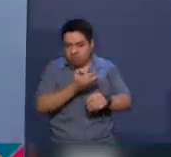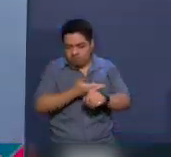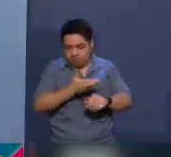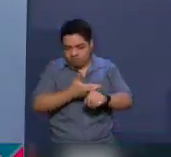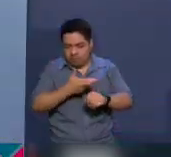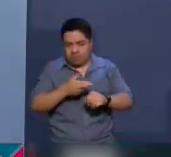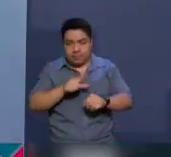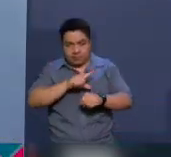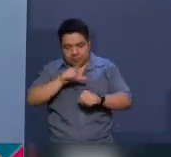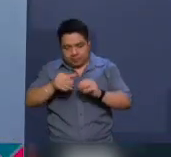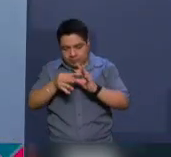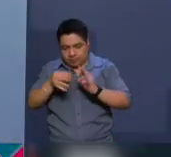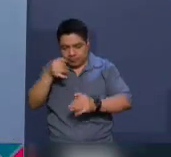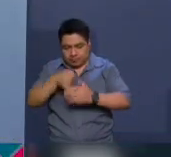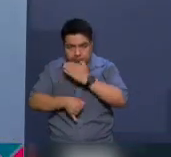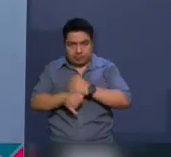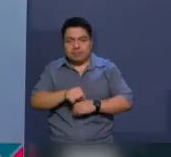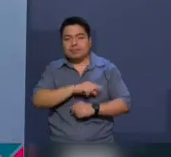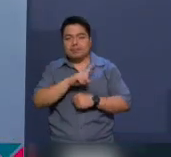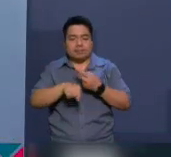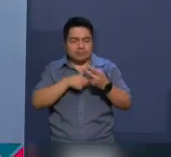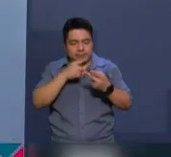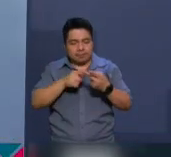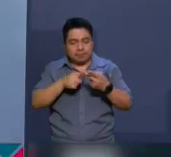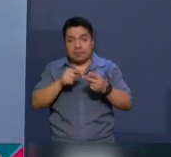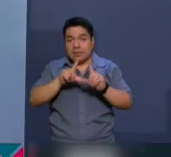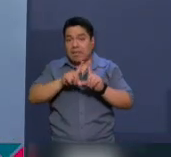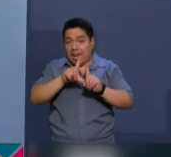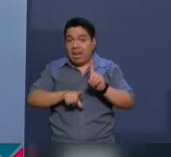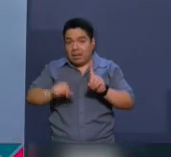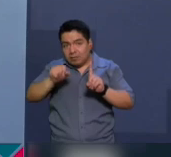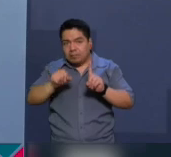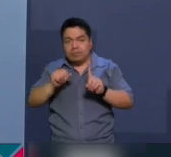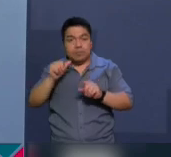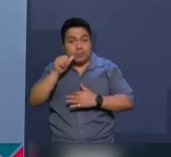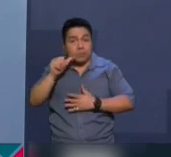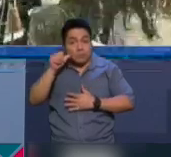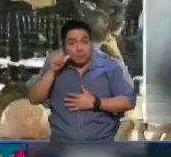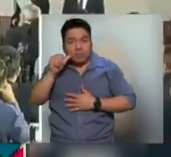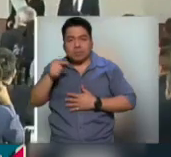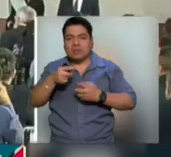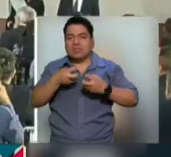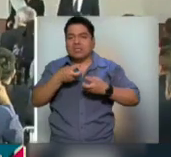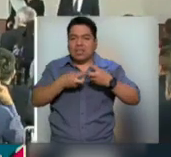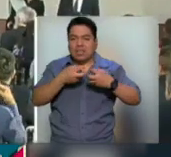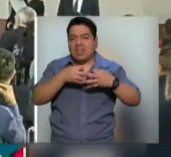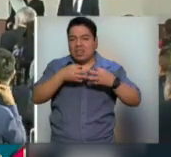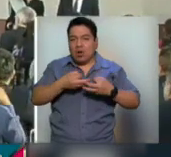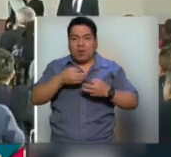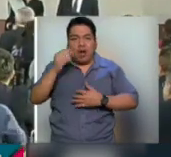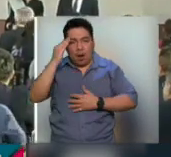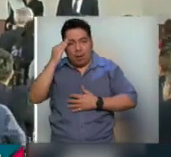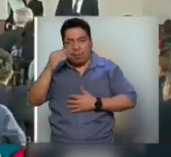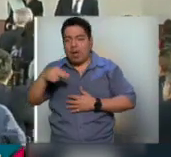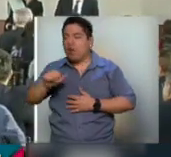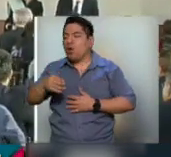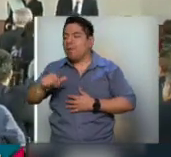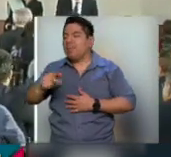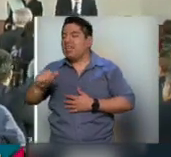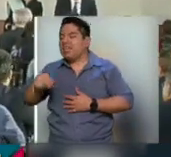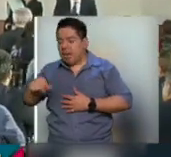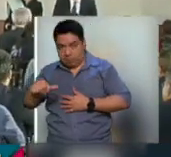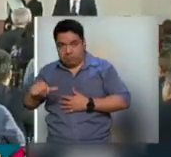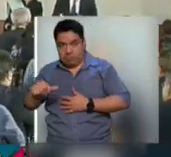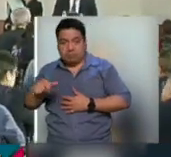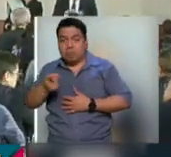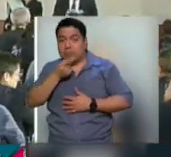sobre este importante tema. En Información Nacional le cuento que luego de que ayer la ministra presidenta de la Suprema Corte de Justicia de la Nación, Norma